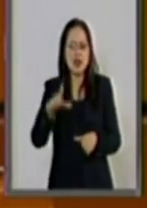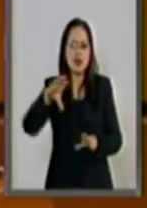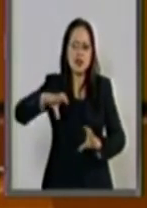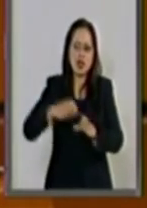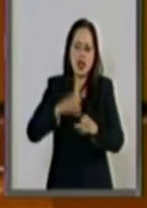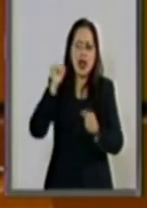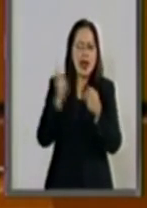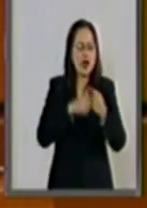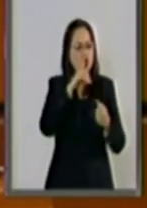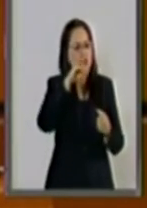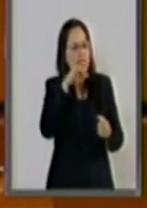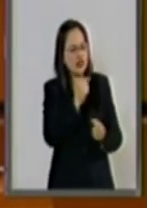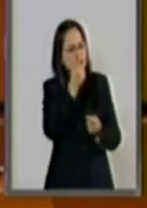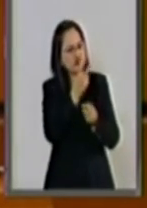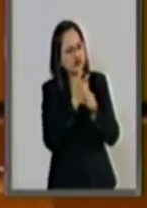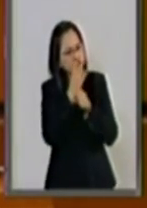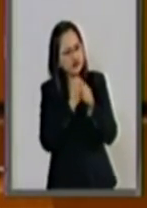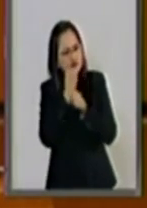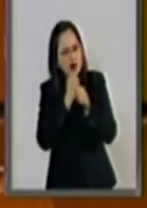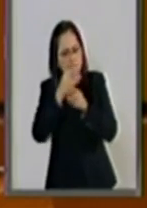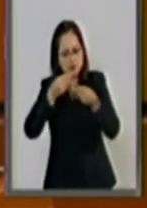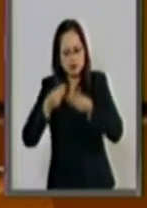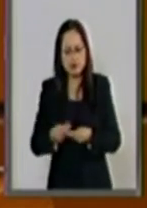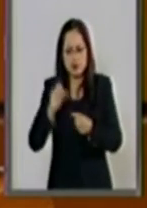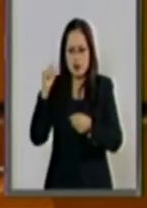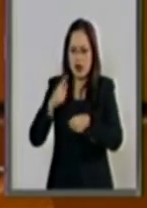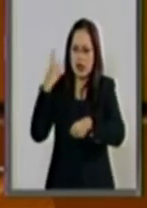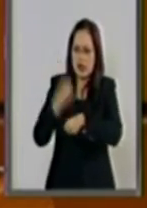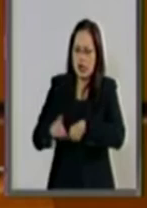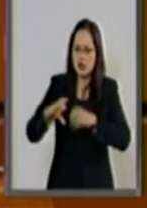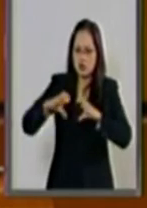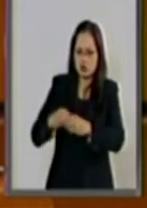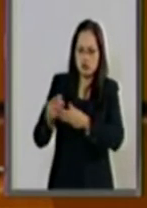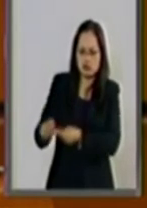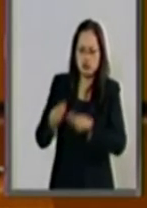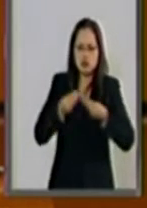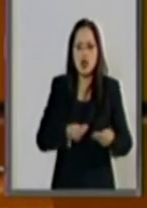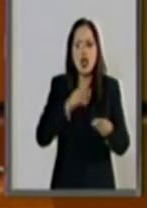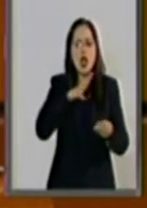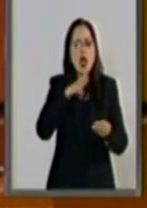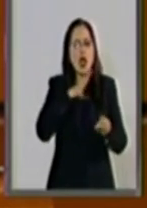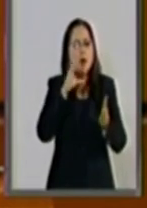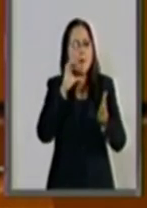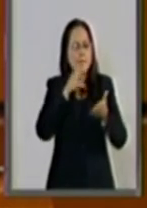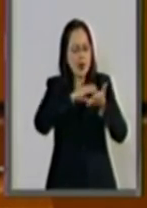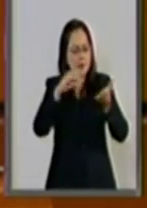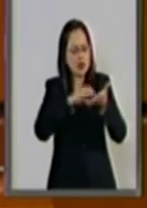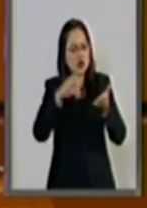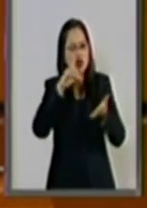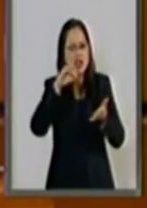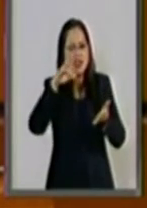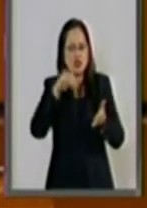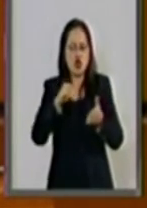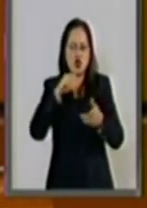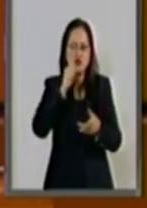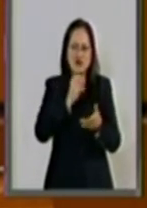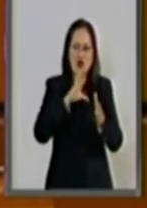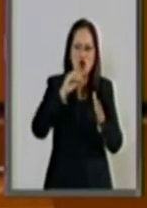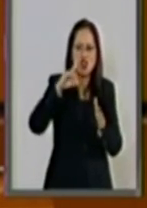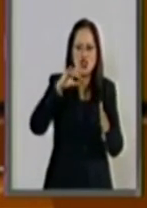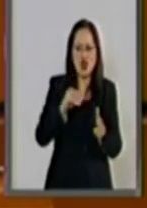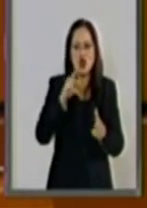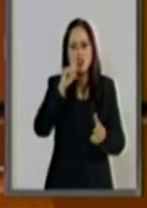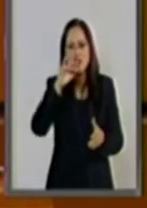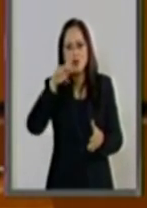la investigación de delitos fiscales y este se traslada al capítulo de delitos del Código Tributario para